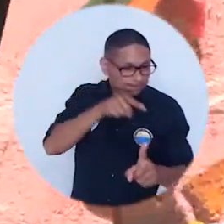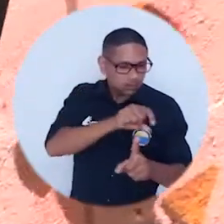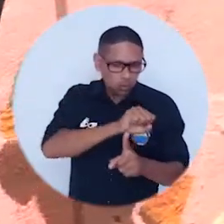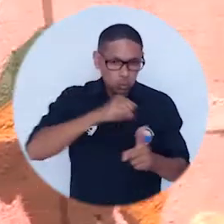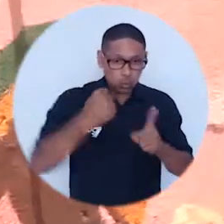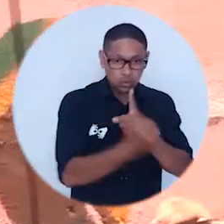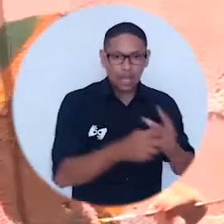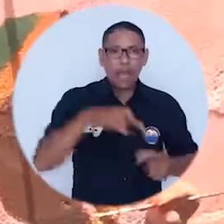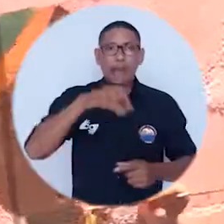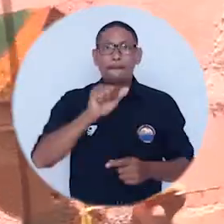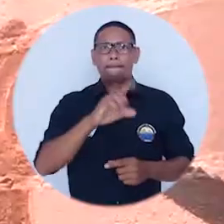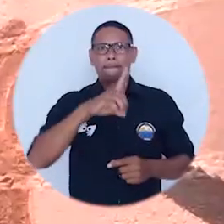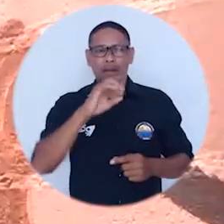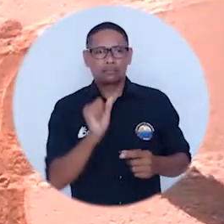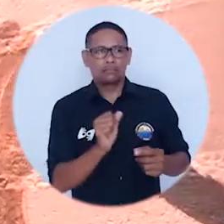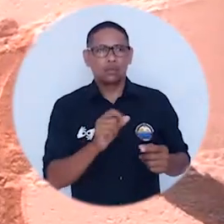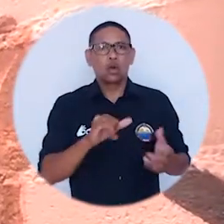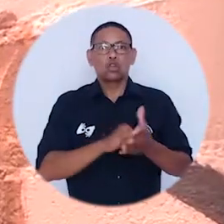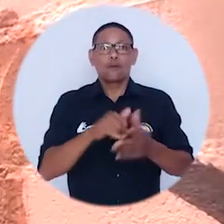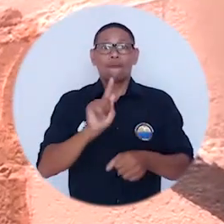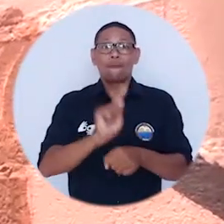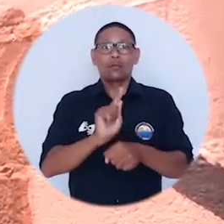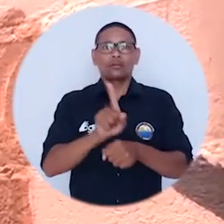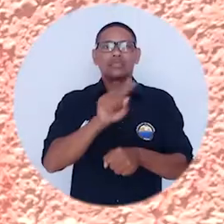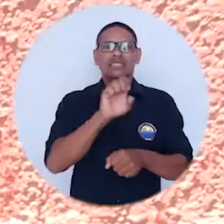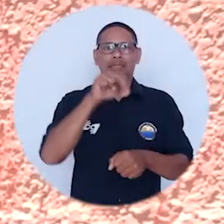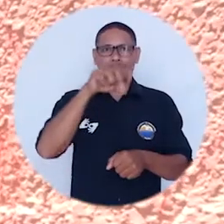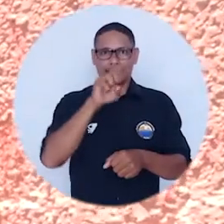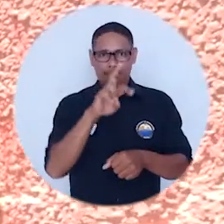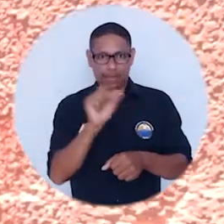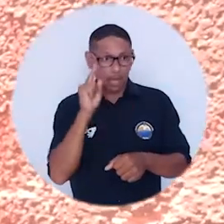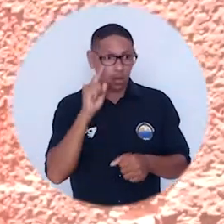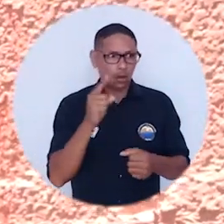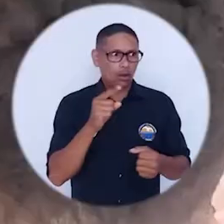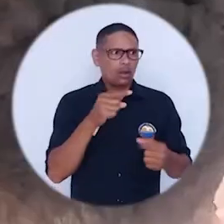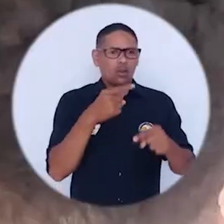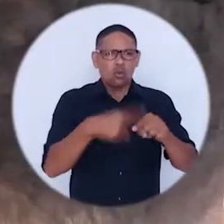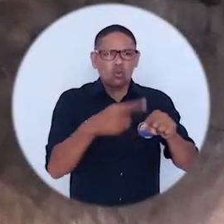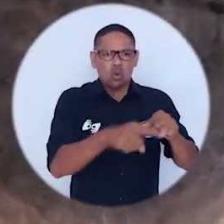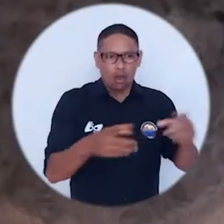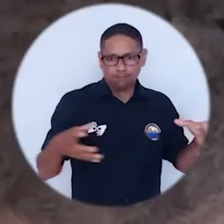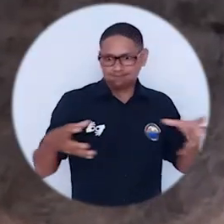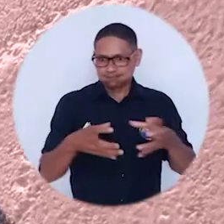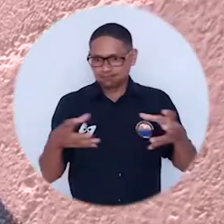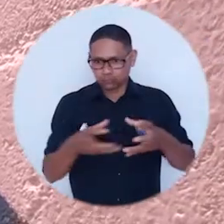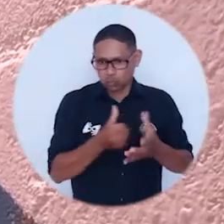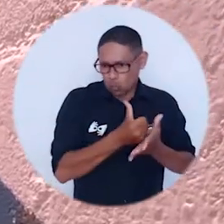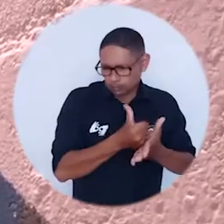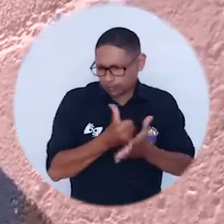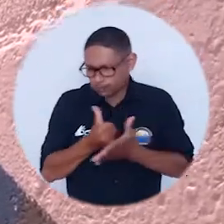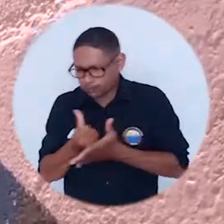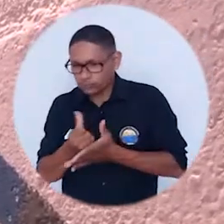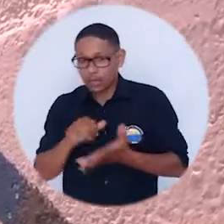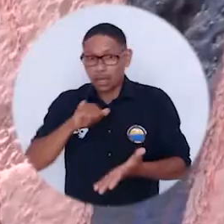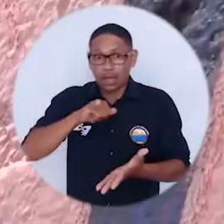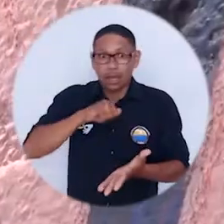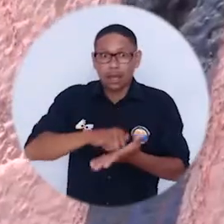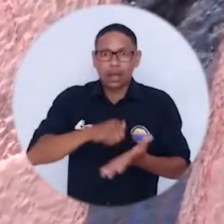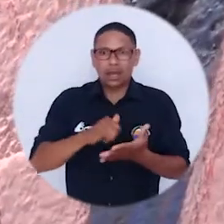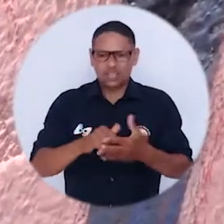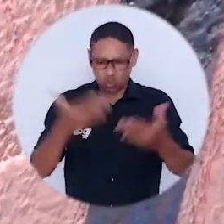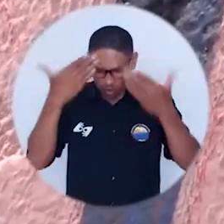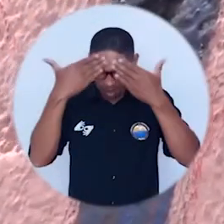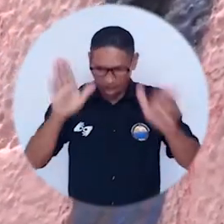Social, el Programa de Atención Psicológica PAP y la Fundación Senderos del Cerro hace parte de las diferentes manifestaciones que desde el Aula